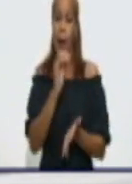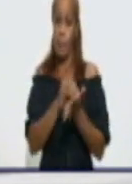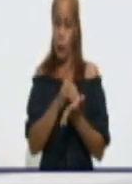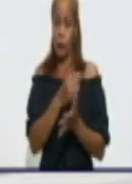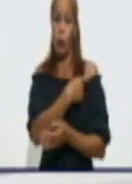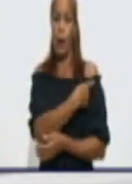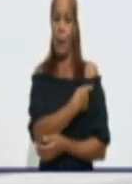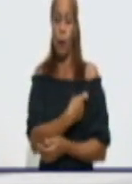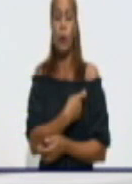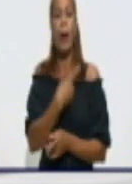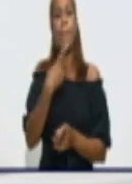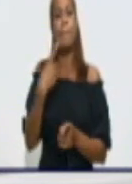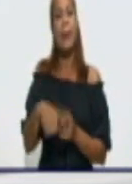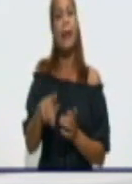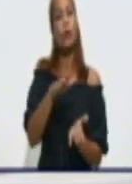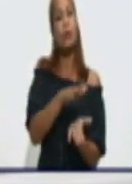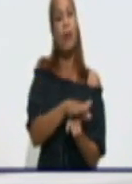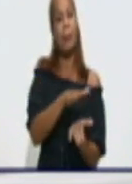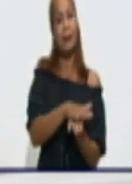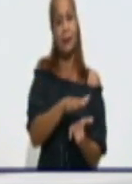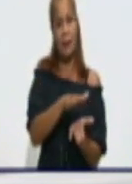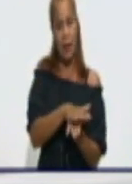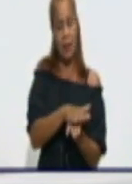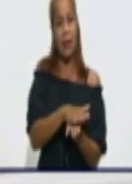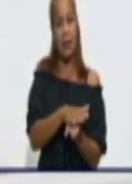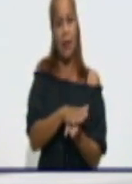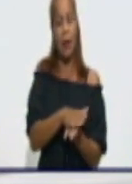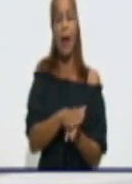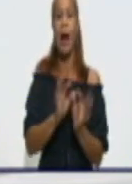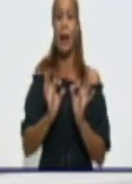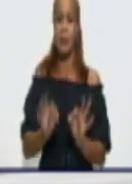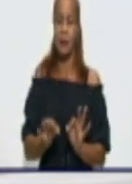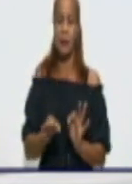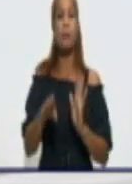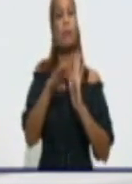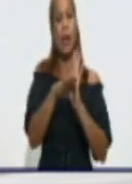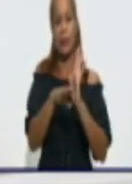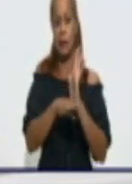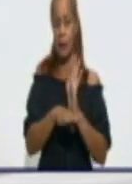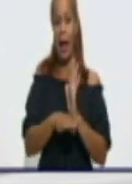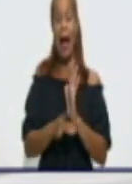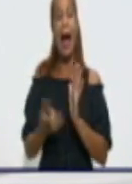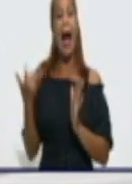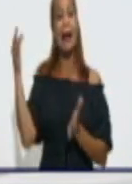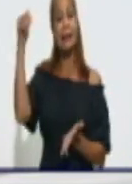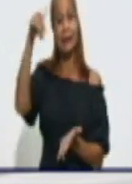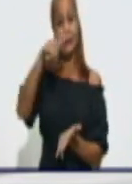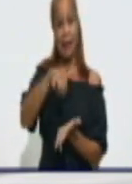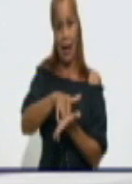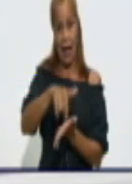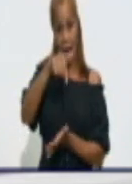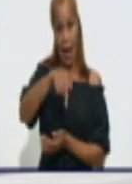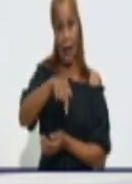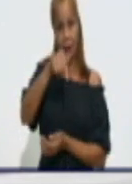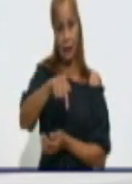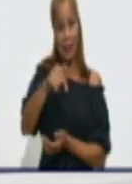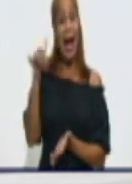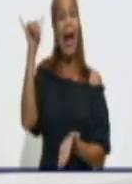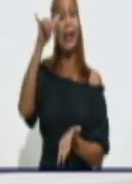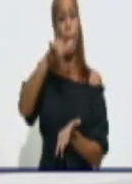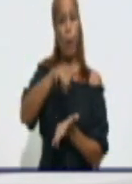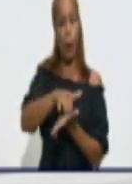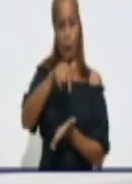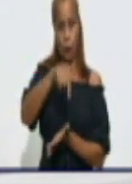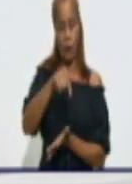orígenes, se mantiene la vigencia del protocolo. El protocolo es al arribar al aeropuerto de nuestro país se le